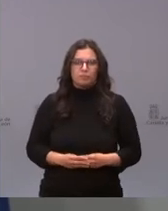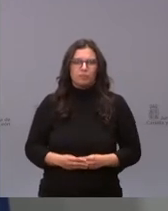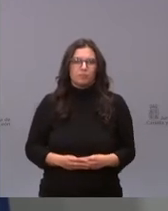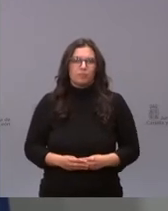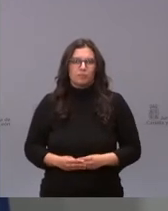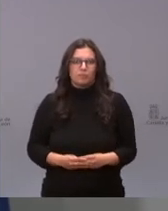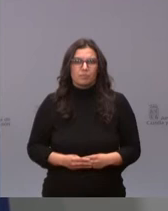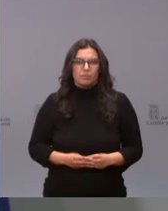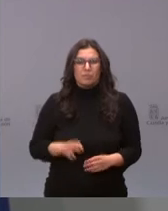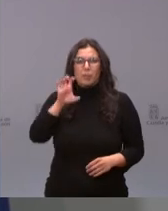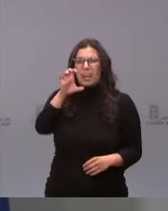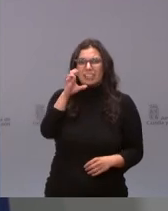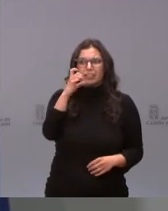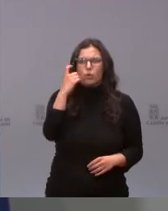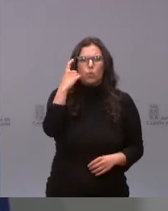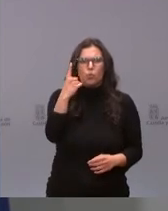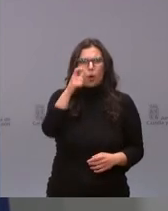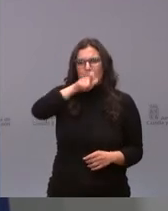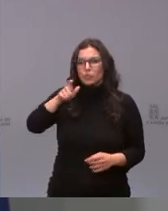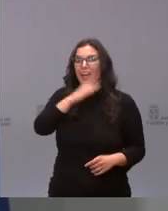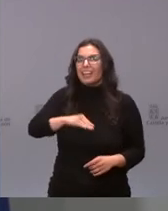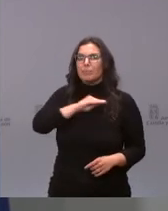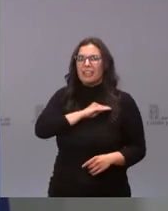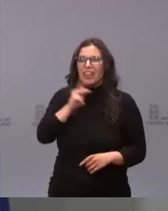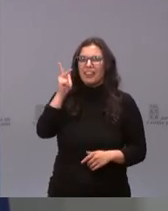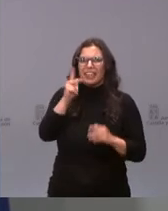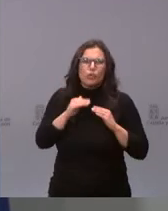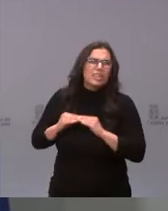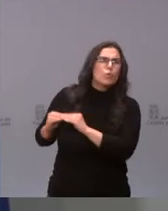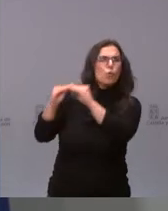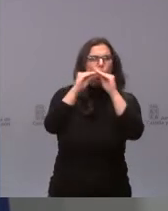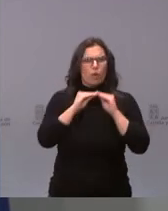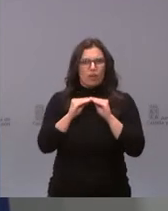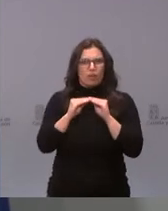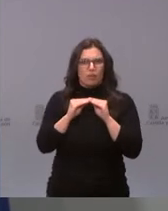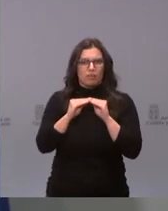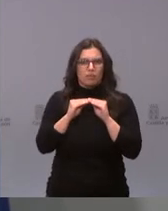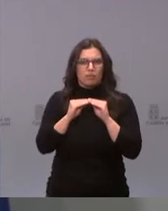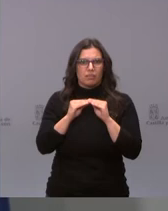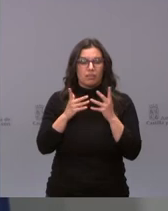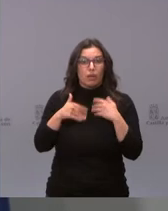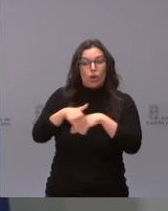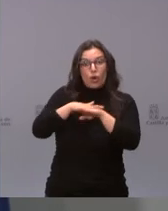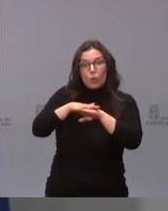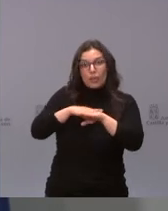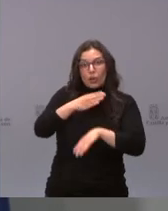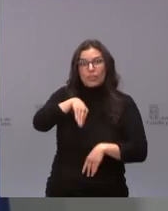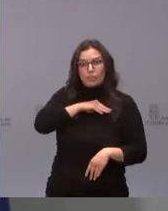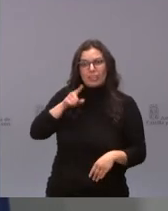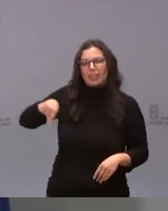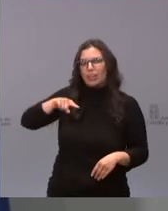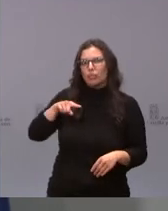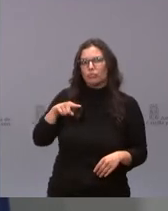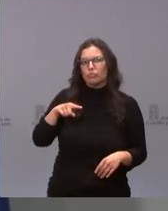Somos una nación. Los españoles tienen derechos iguales ante la ley. Y el gobierno tiene que hacer